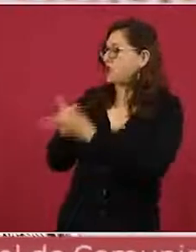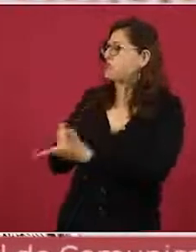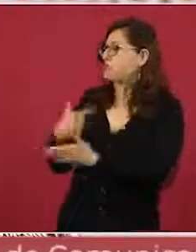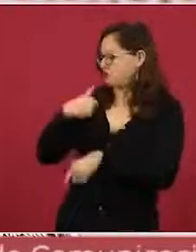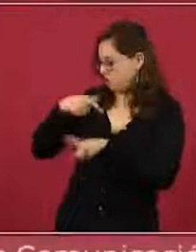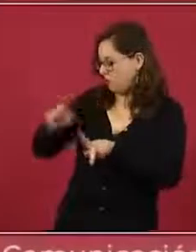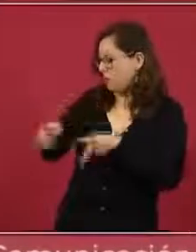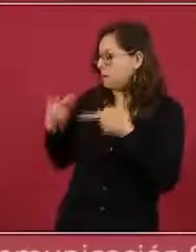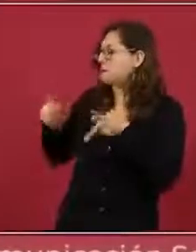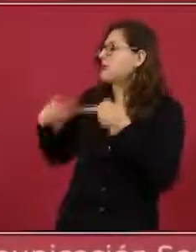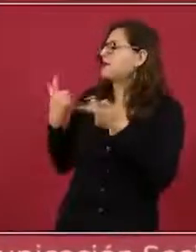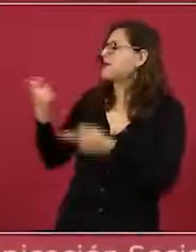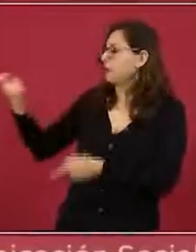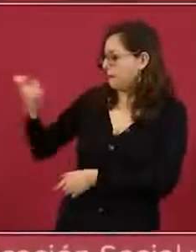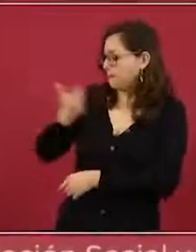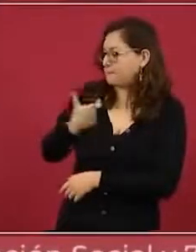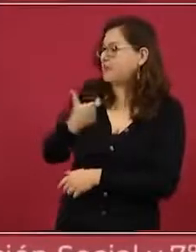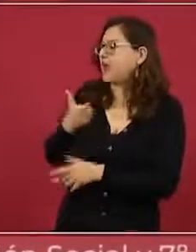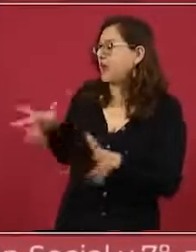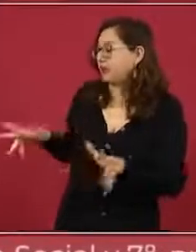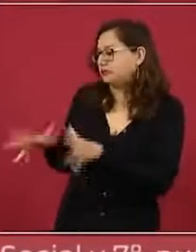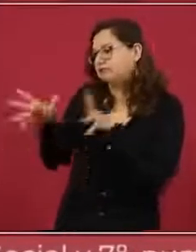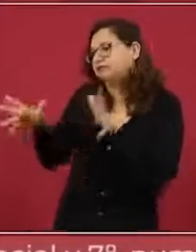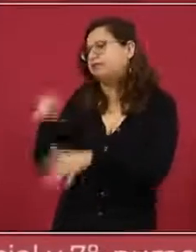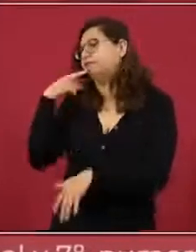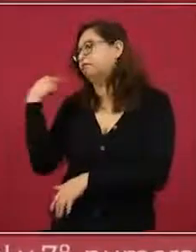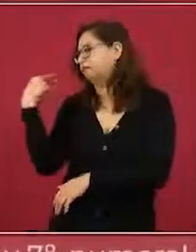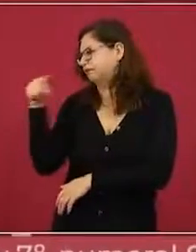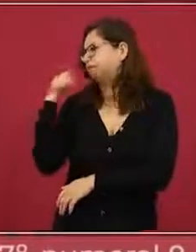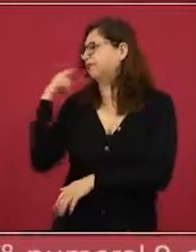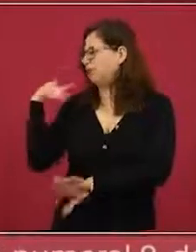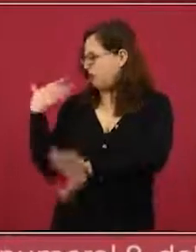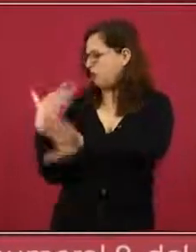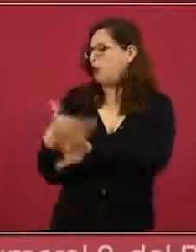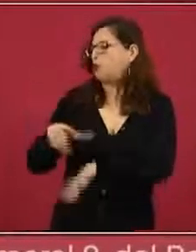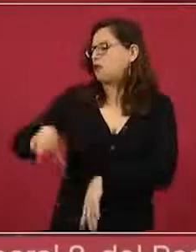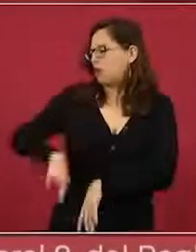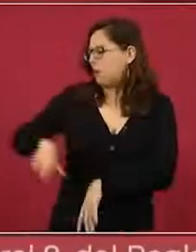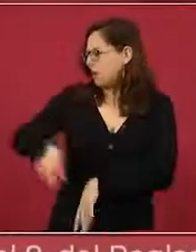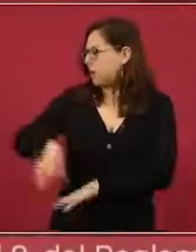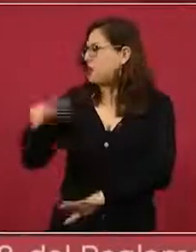estarlas estimulando a hacer estos amparos y llegar a resoluciones judiciales. Gracias. Gracias.